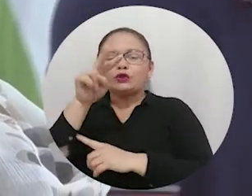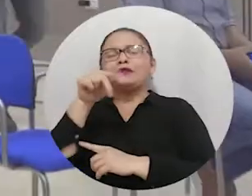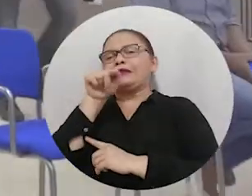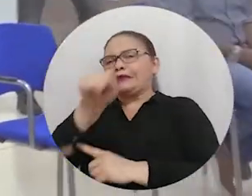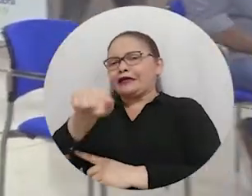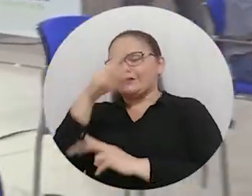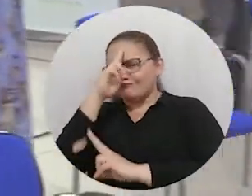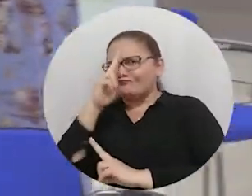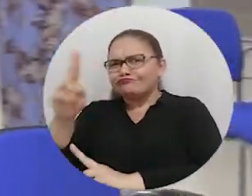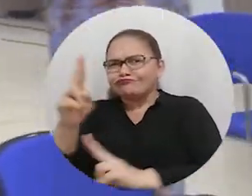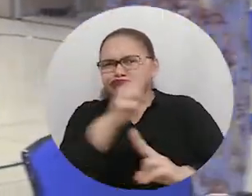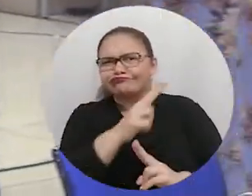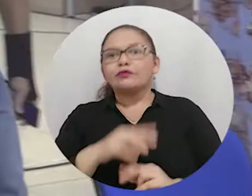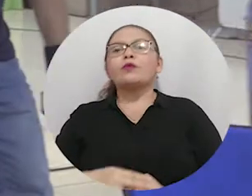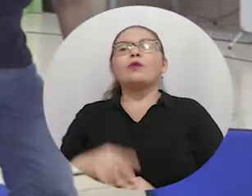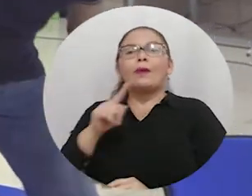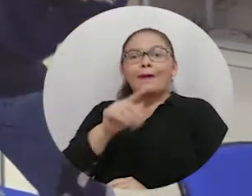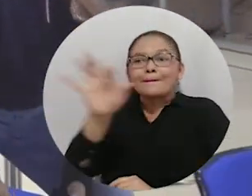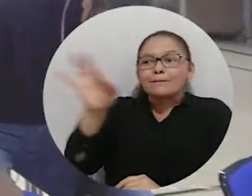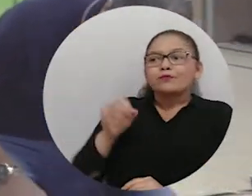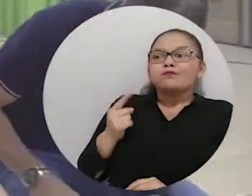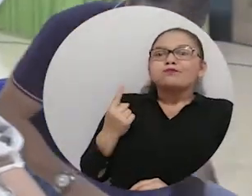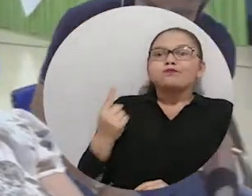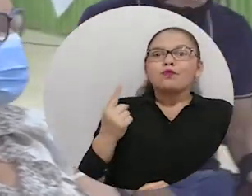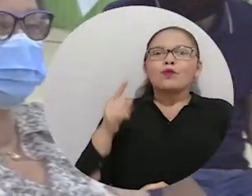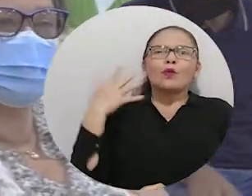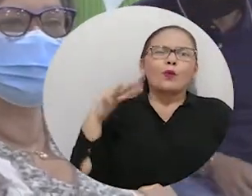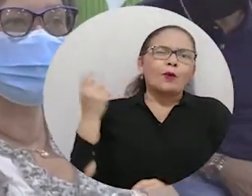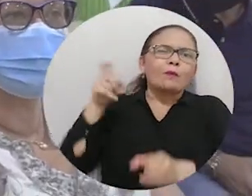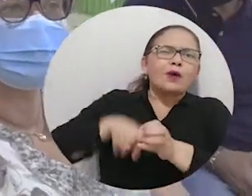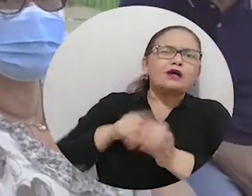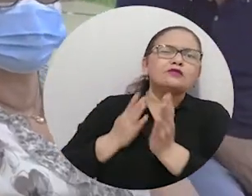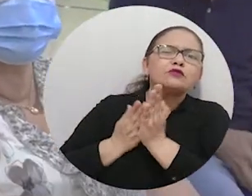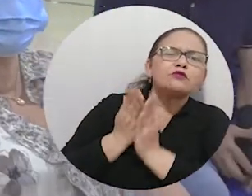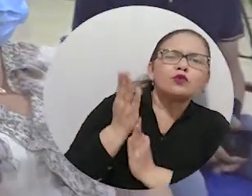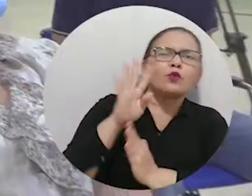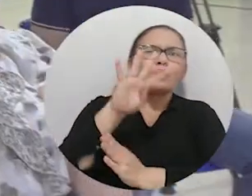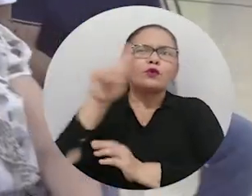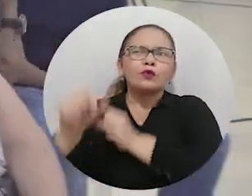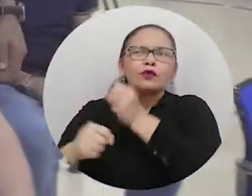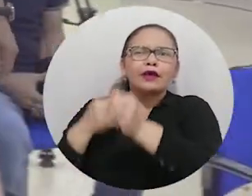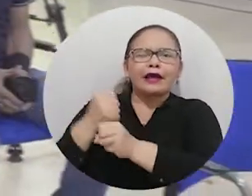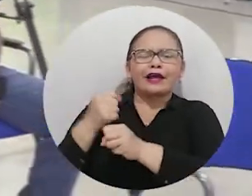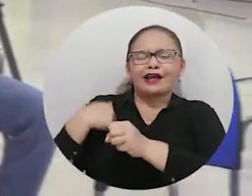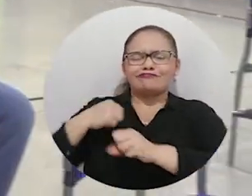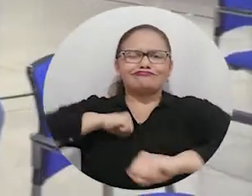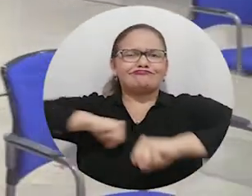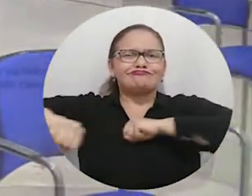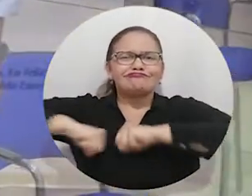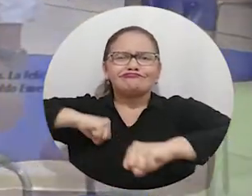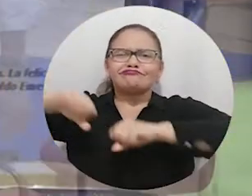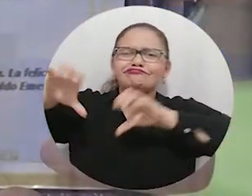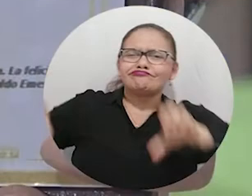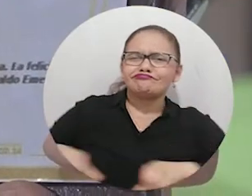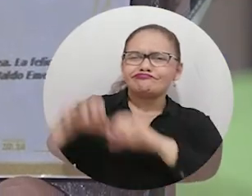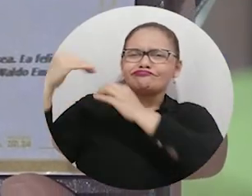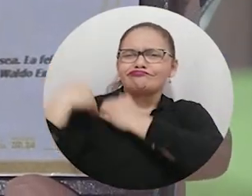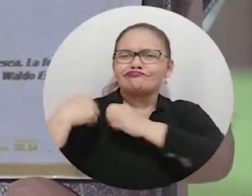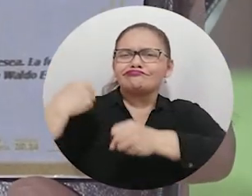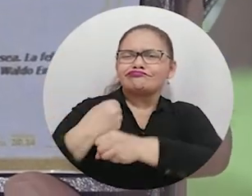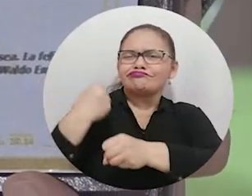institución. Tras 41 años vinculado a esta Casa de Estudios Superiores, donde dejó huella por su alto sentido de la